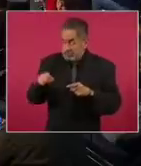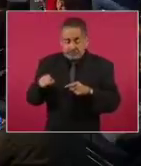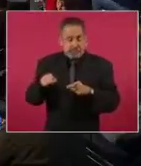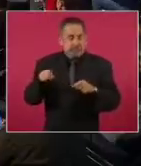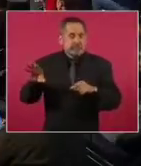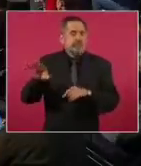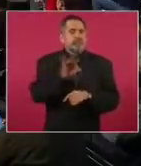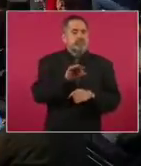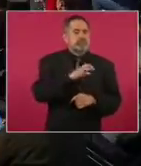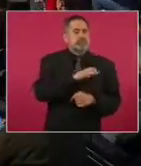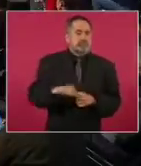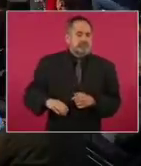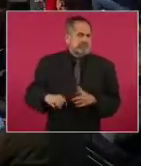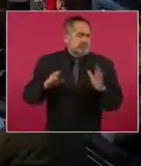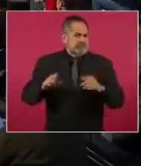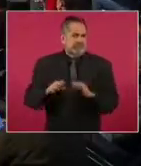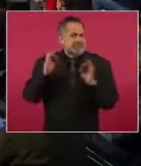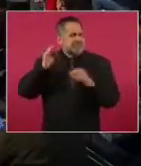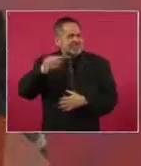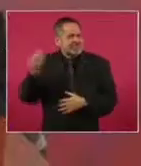Y no fallan.